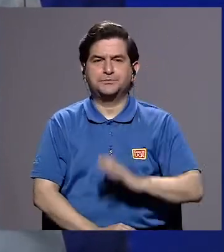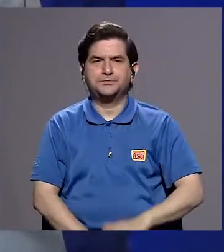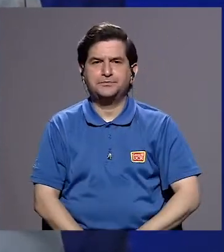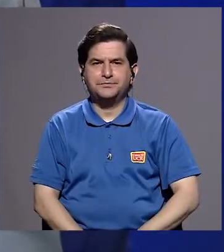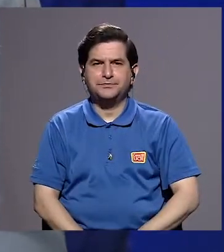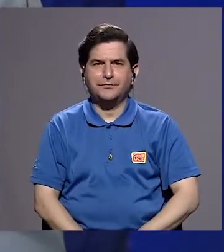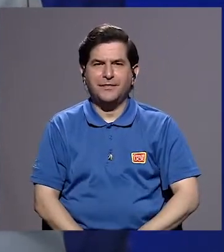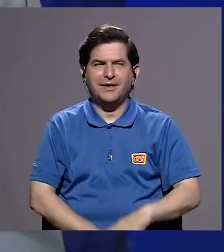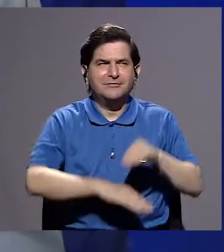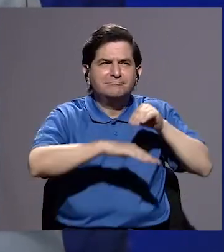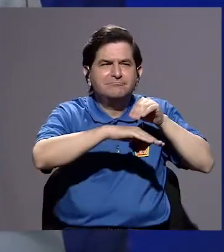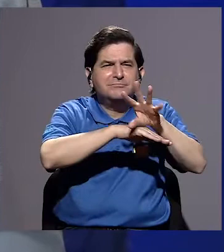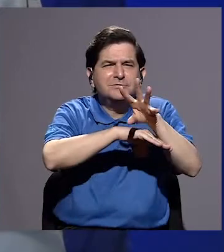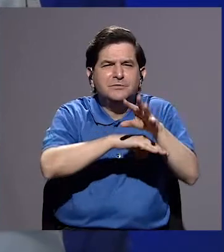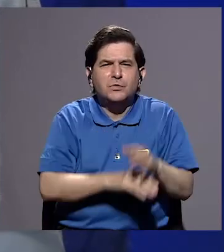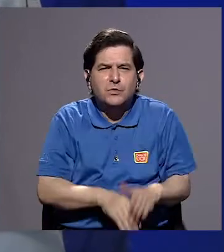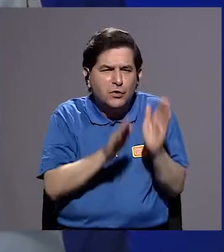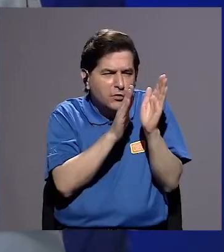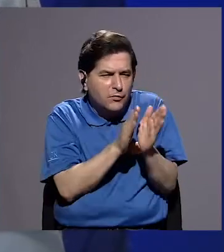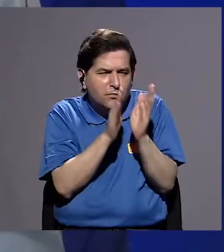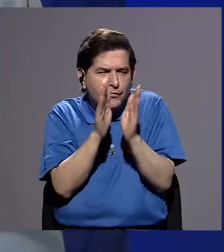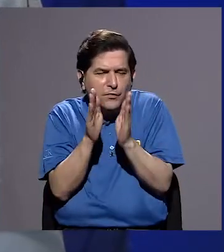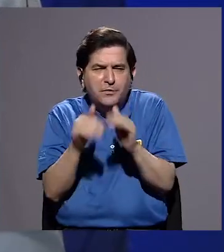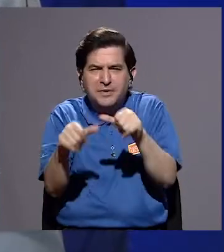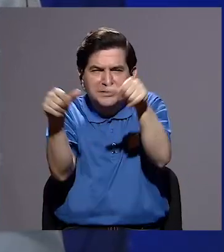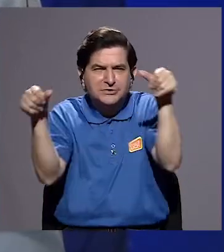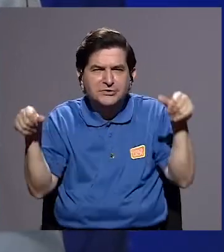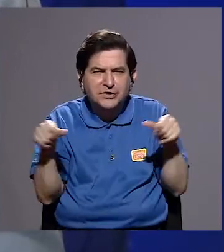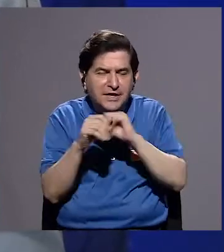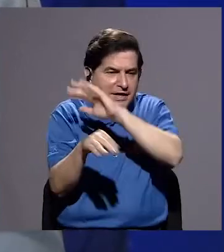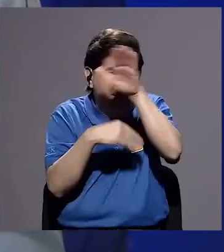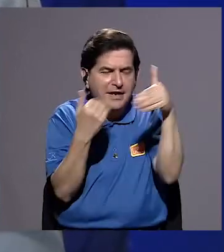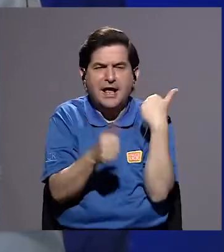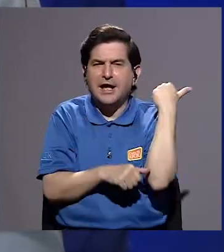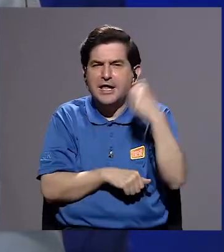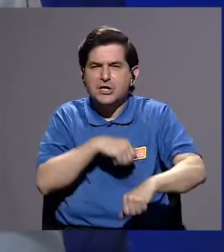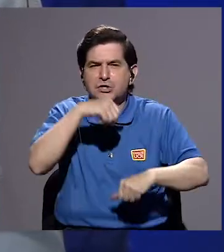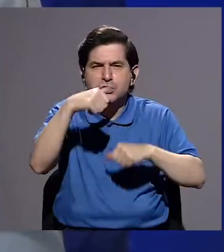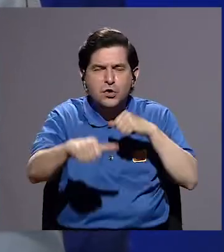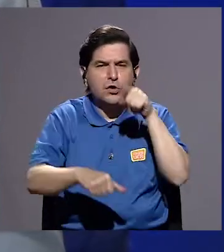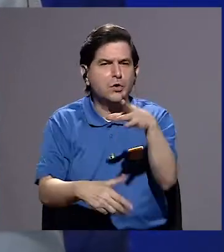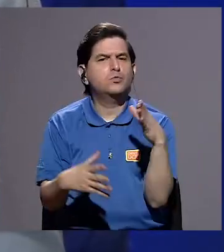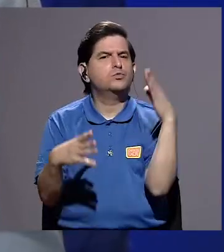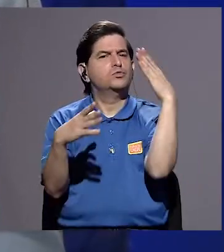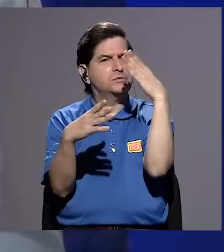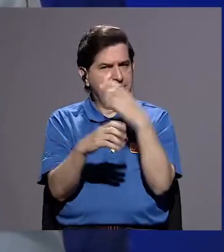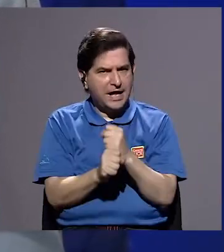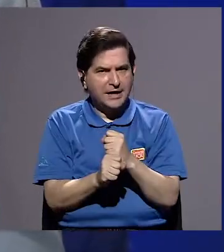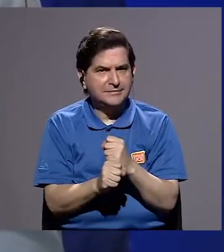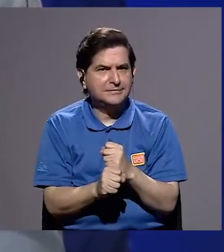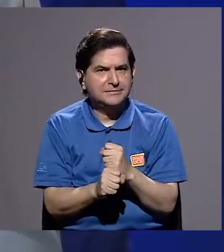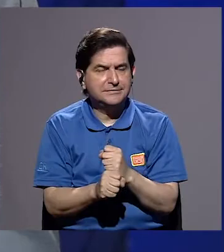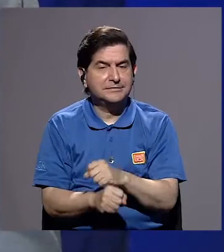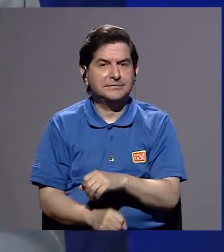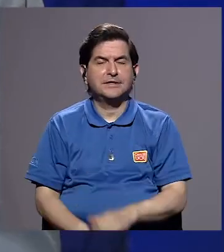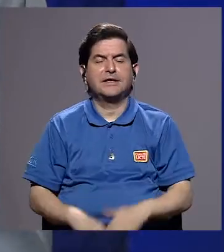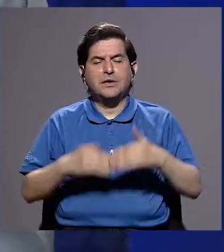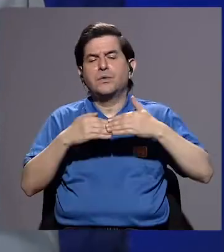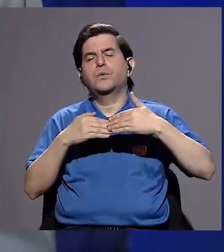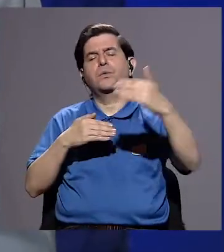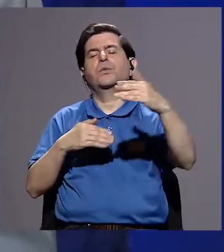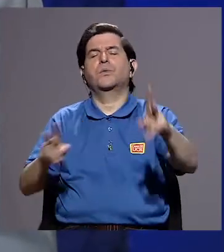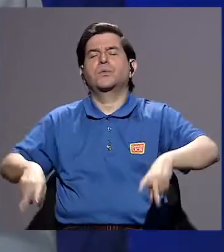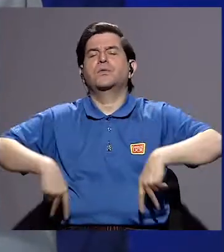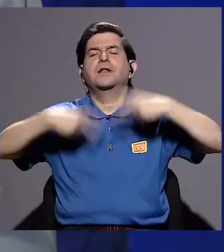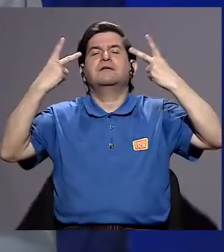¿Qué tanto influyó la formación en ese ámbito, en todas las luchas que daría usted, o qué ha dado a lo